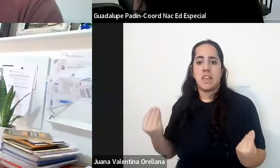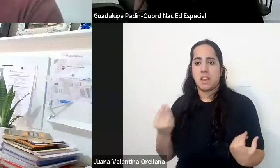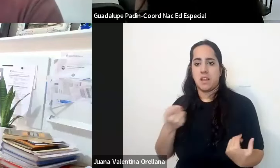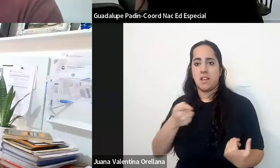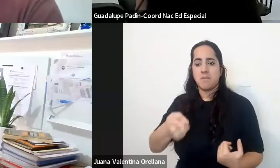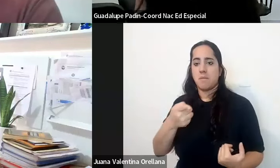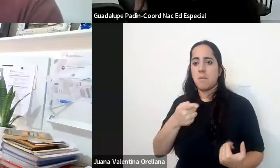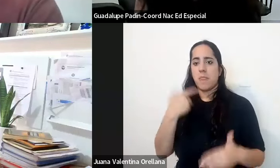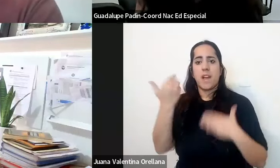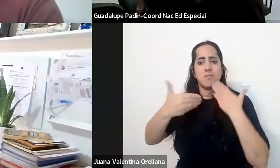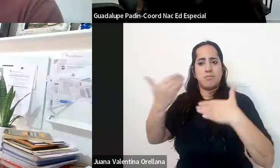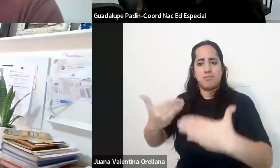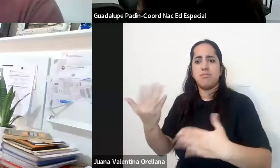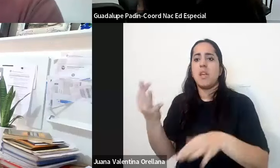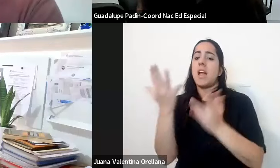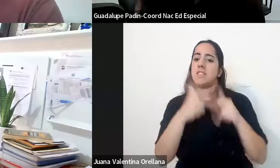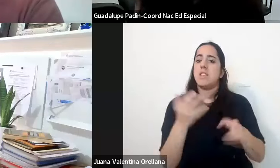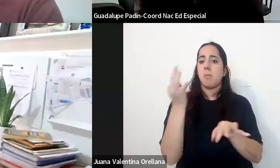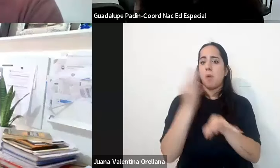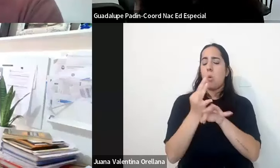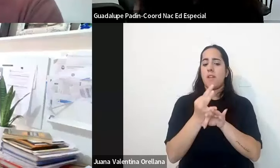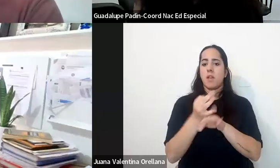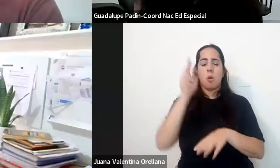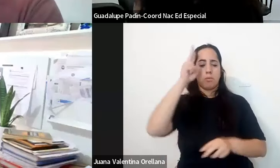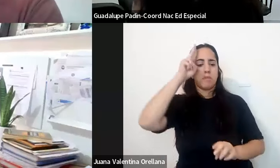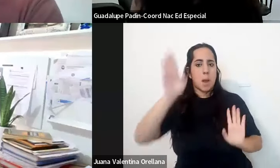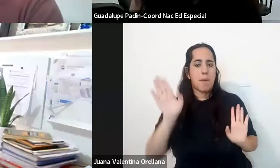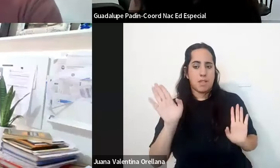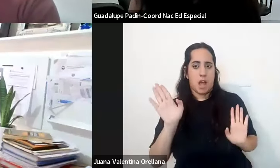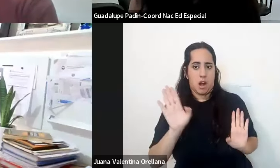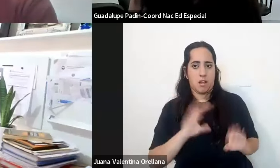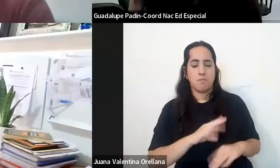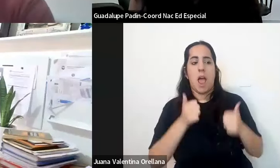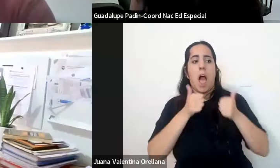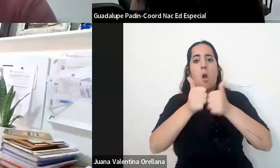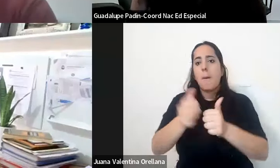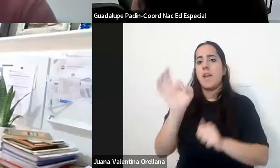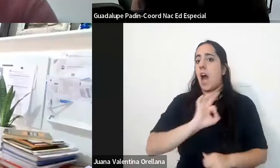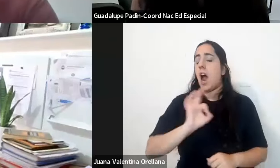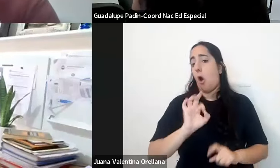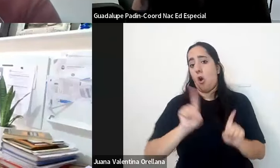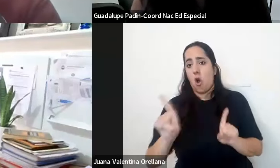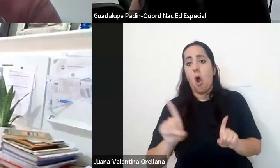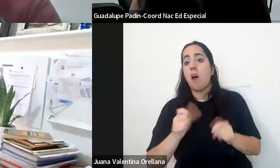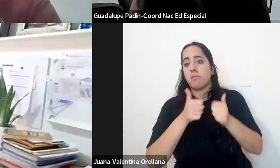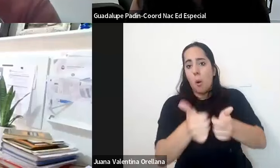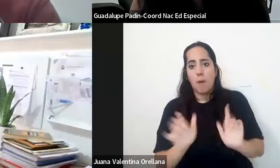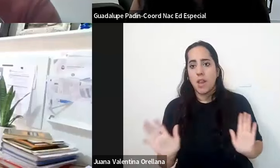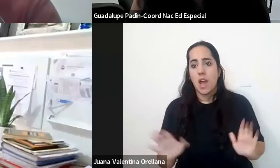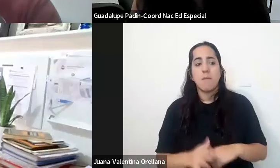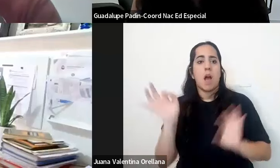y desde el sistema educativo respetar cómo se acompaña o cómo no se acompaña con propuestas que sean adecuadas